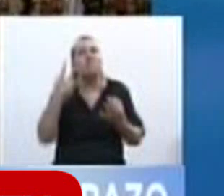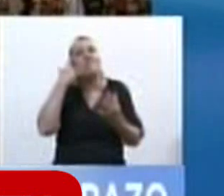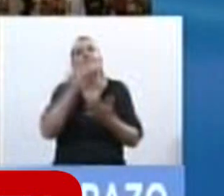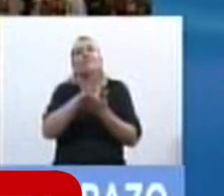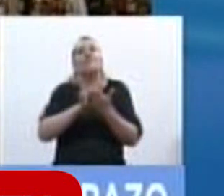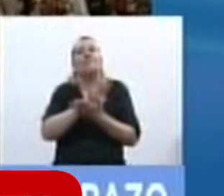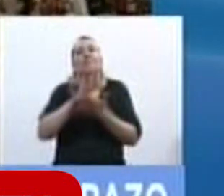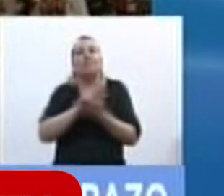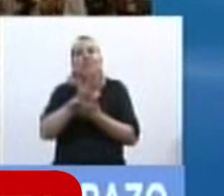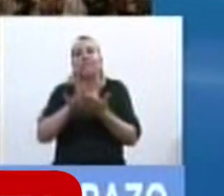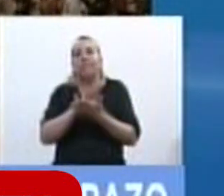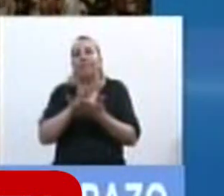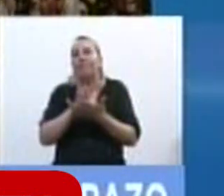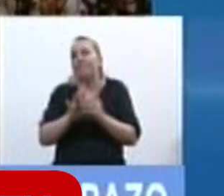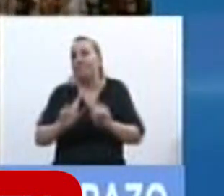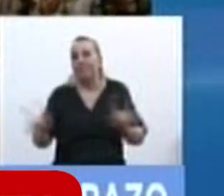termina normalizándose.